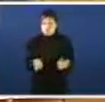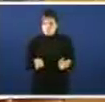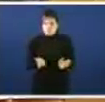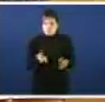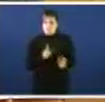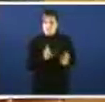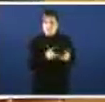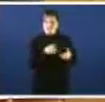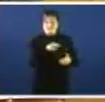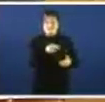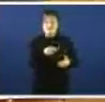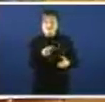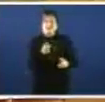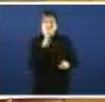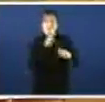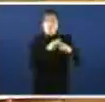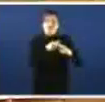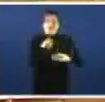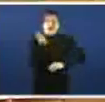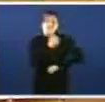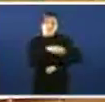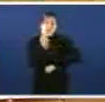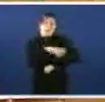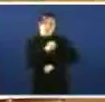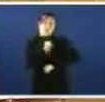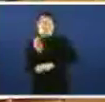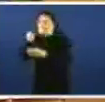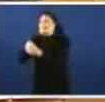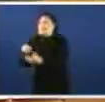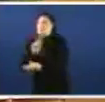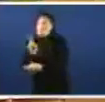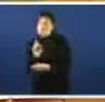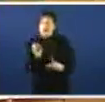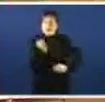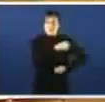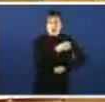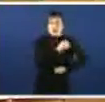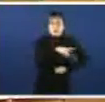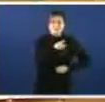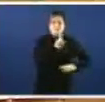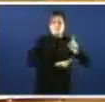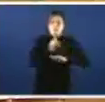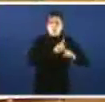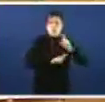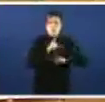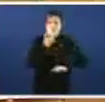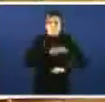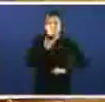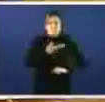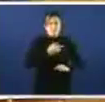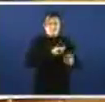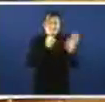considerado como aforradores e non como investidores porque ese é o problema precisamente da aplicación que se está a facer